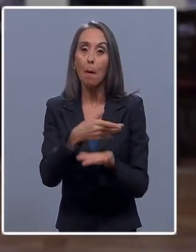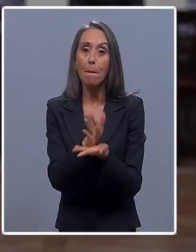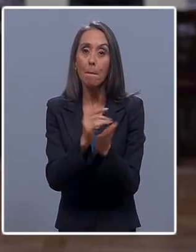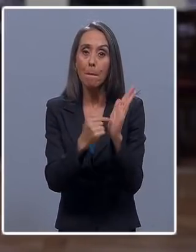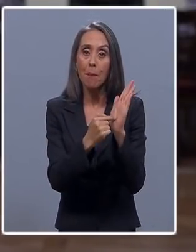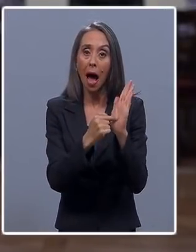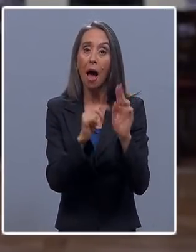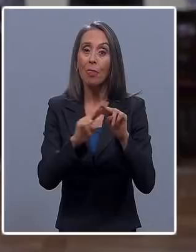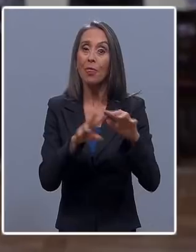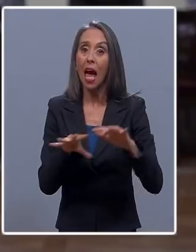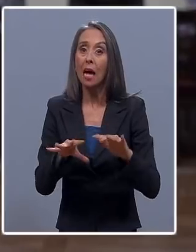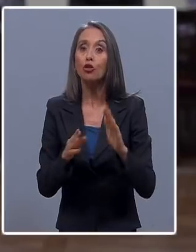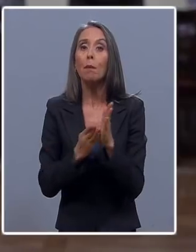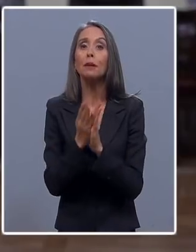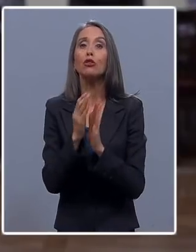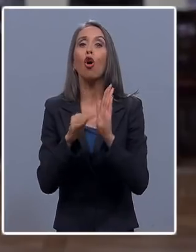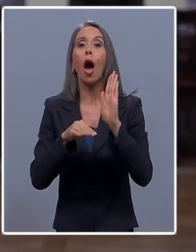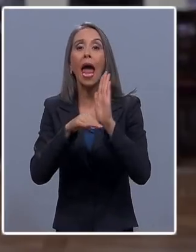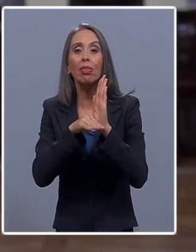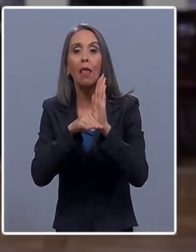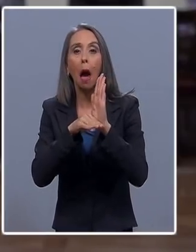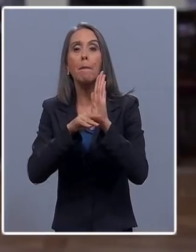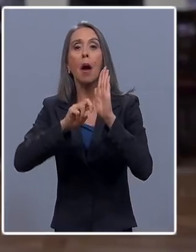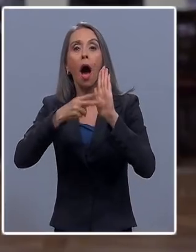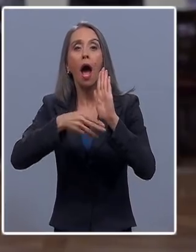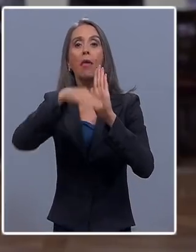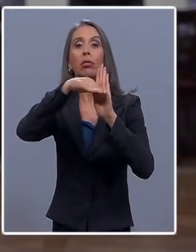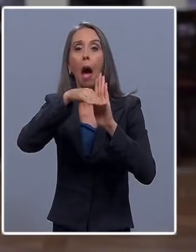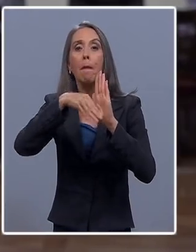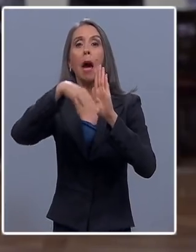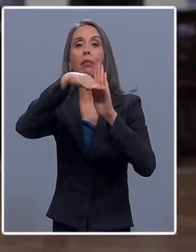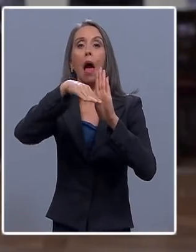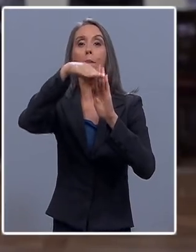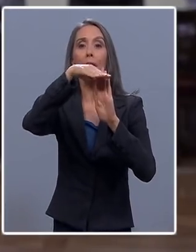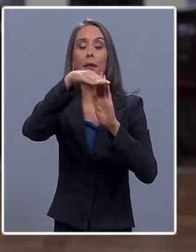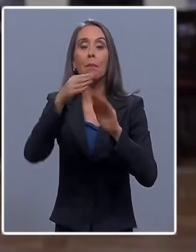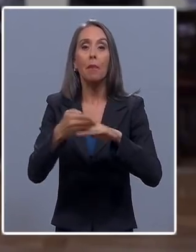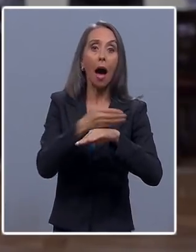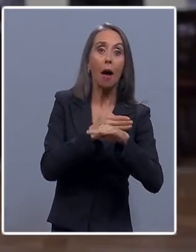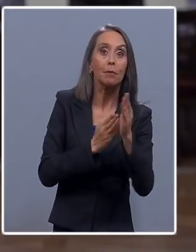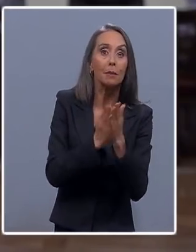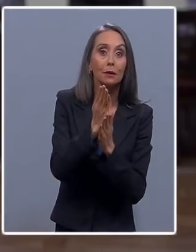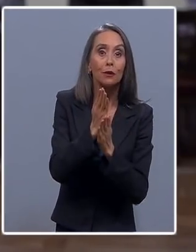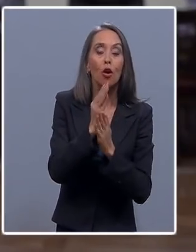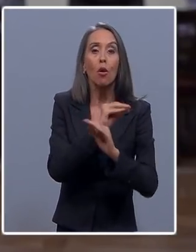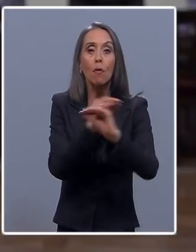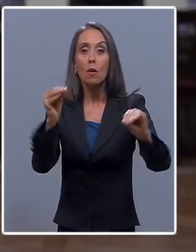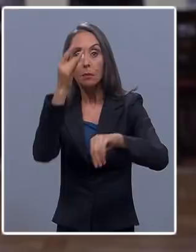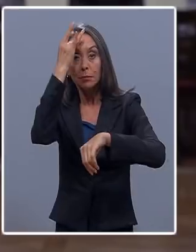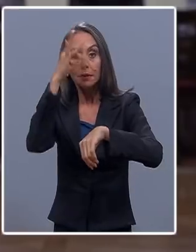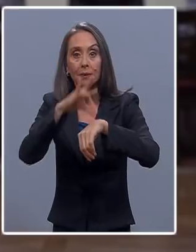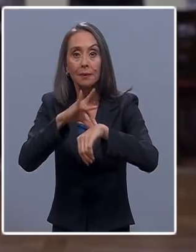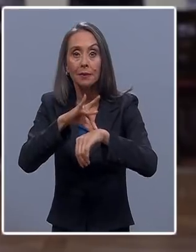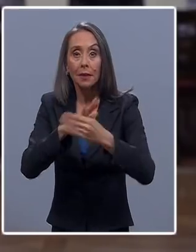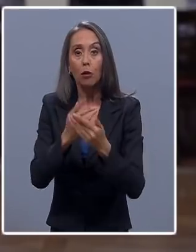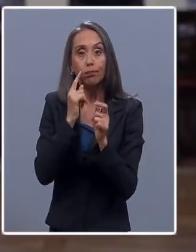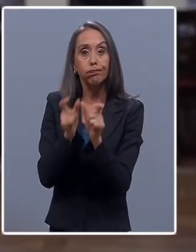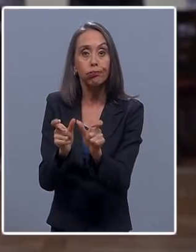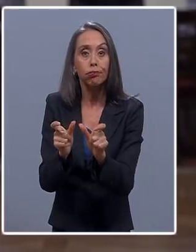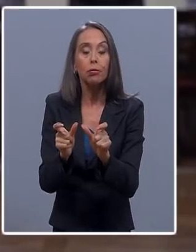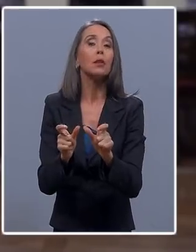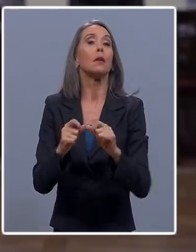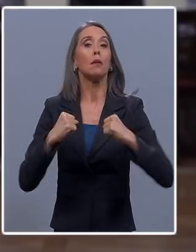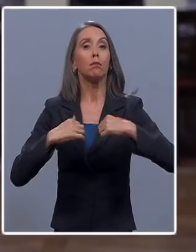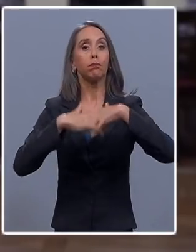de acción se estructuró por etapas y nos llevó tempranamente a decretar alerta sanitaria, a fortalecer nuestro